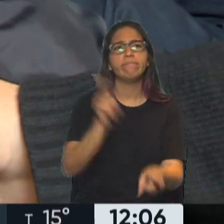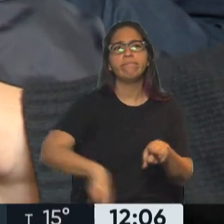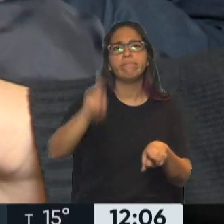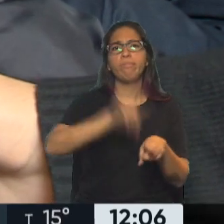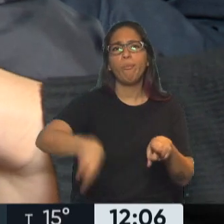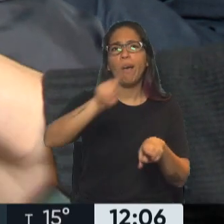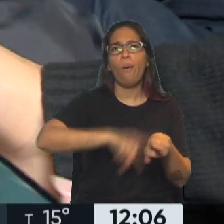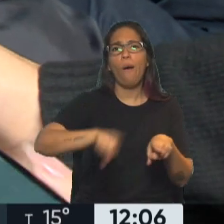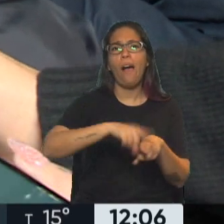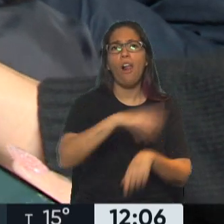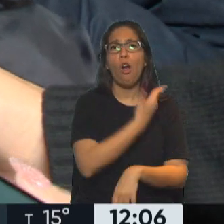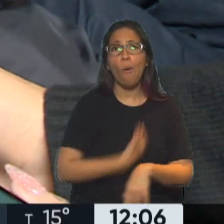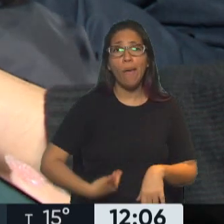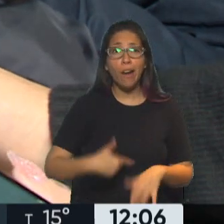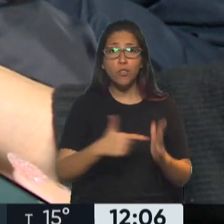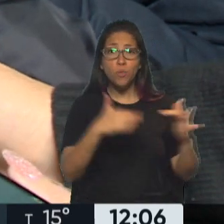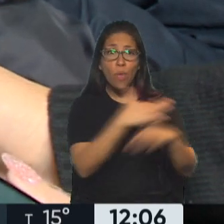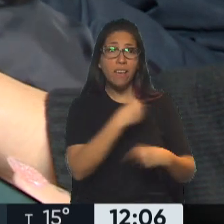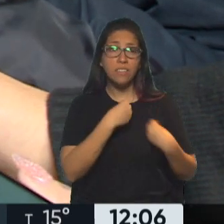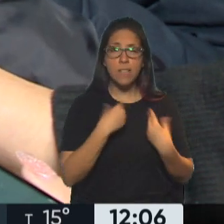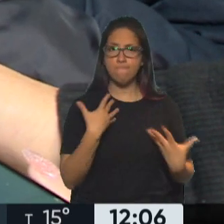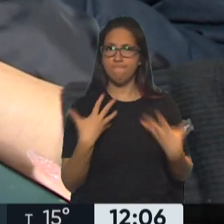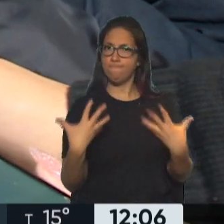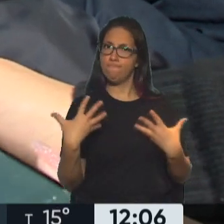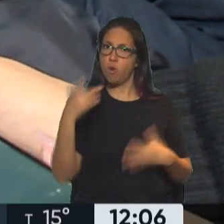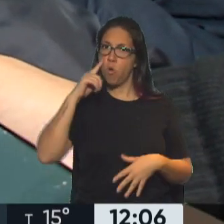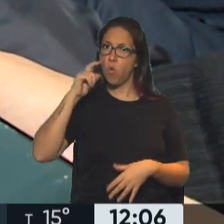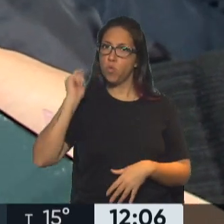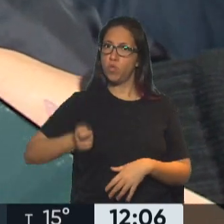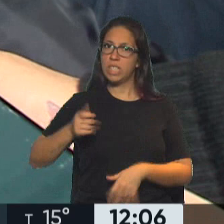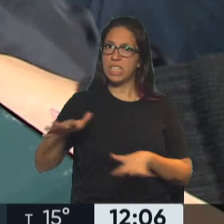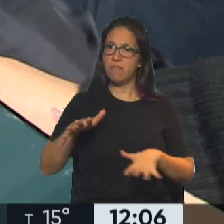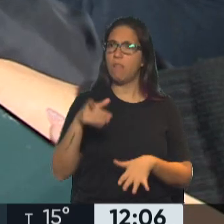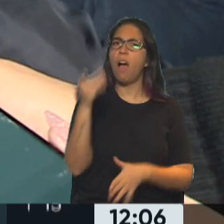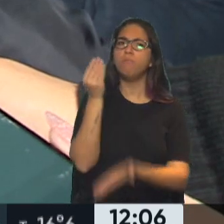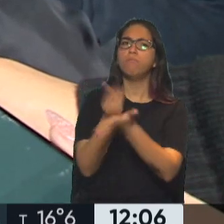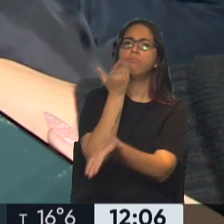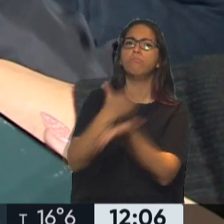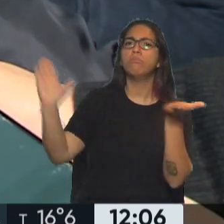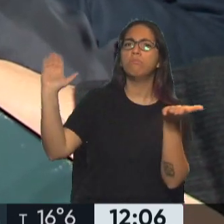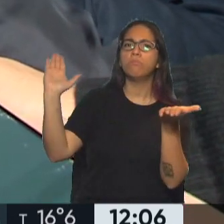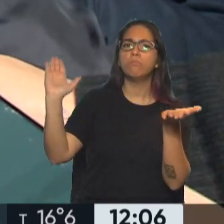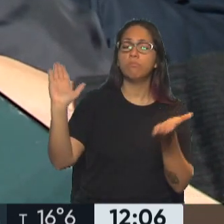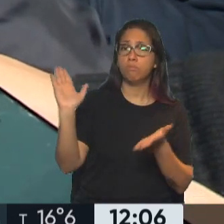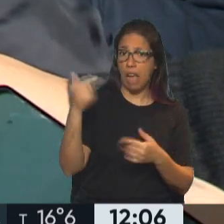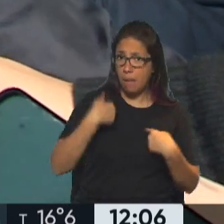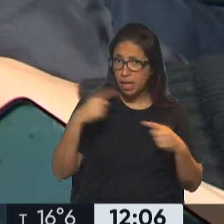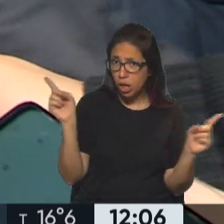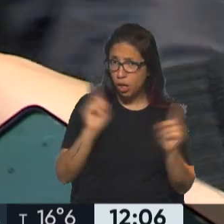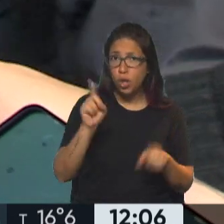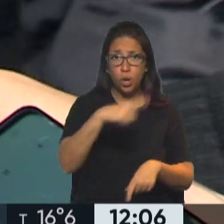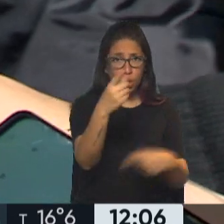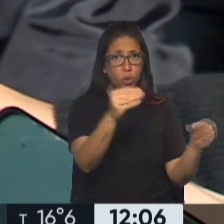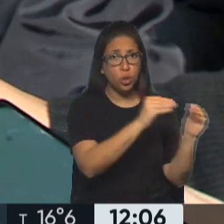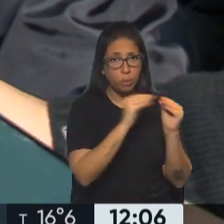que el gobierno se siente molesto con la actuación de la justicia, procede a recusar. A mí solo no, recusa a varios de mis colegas